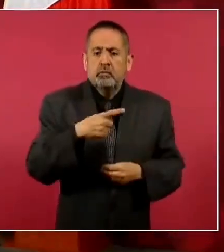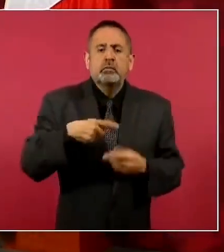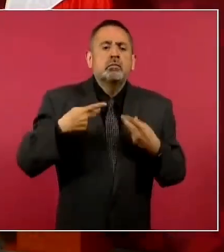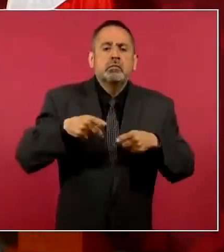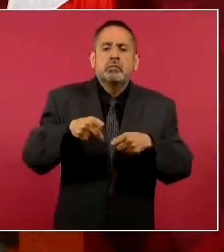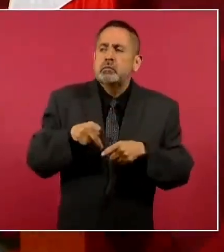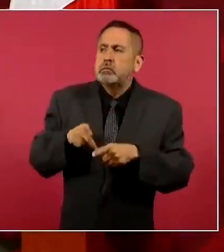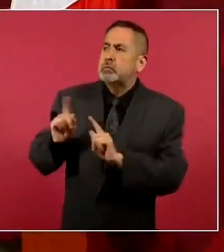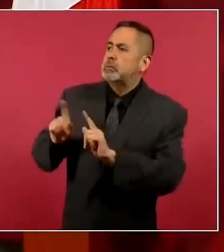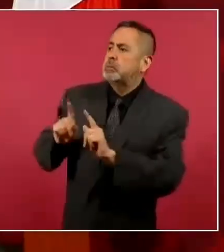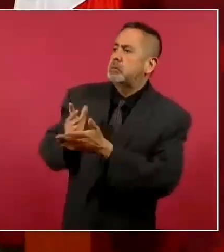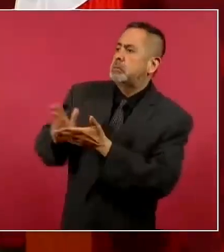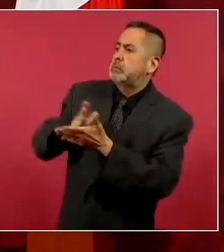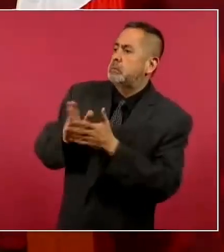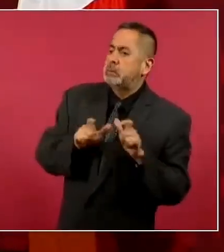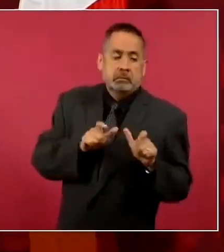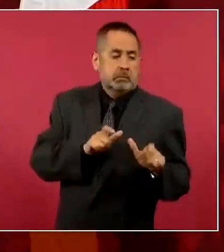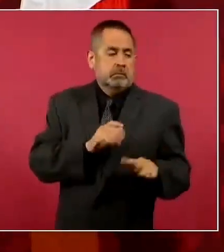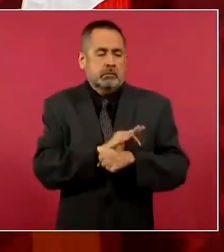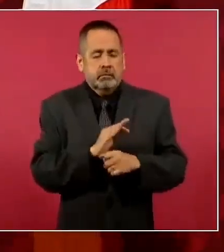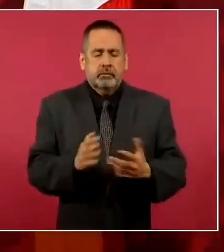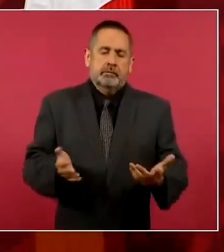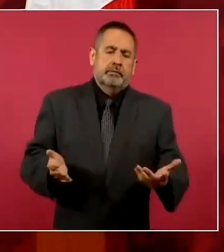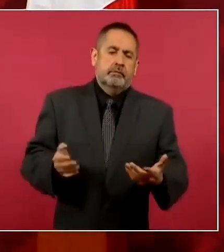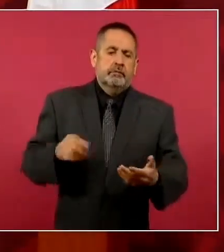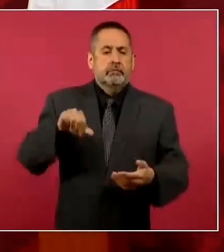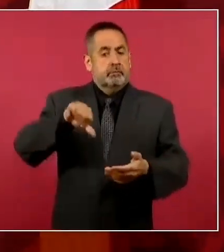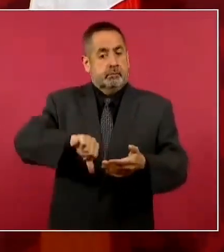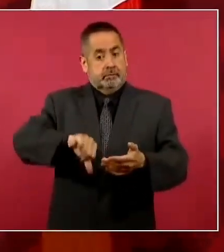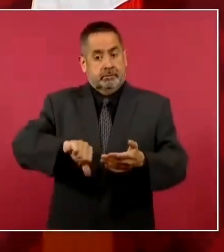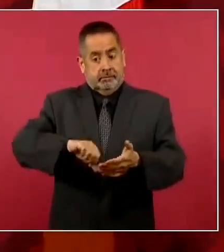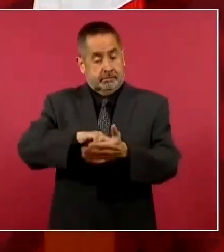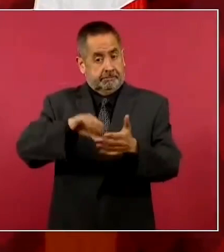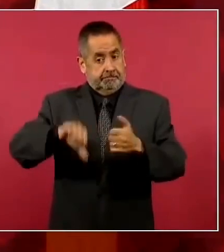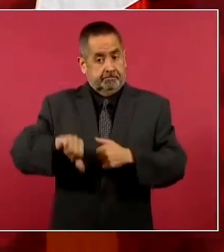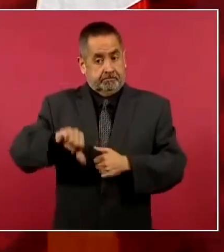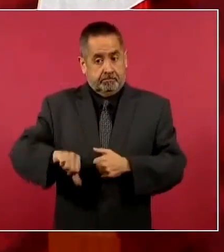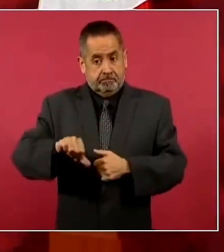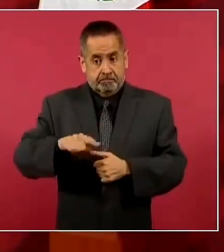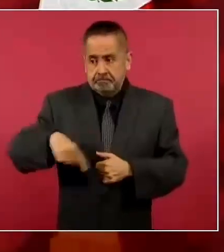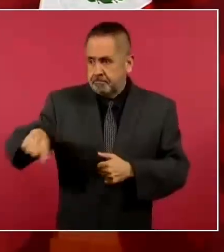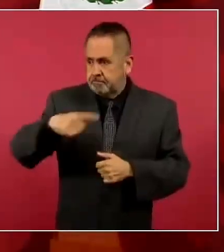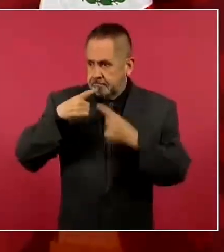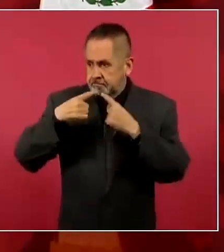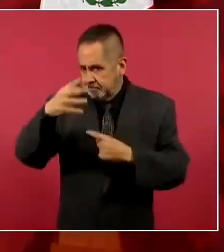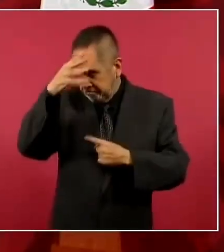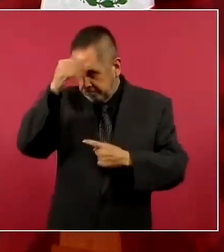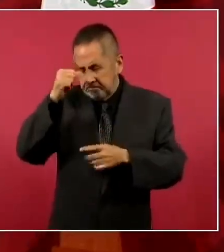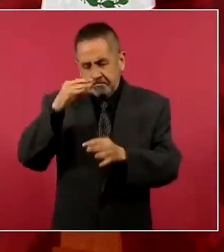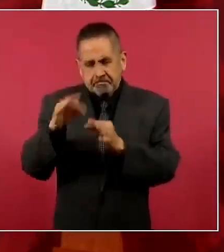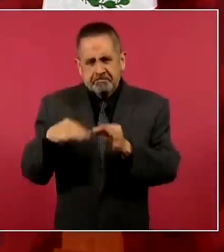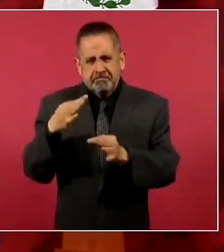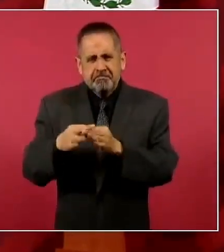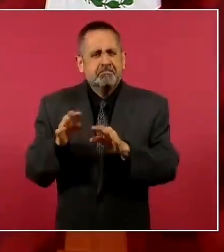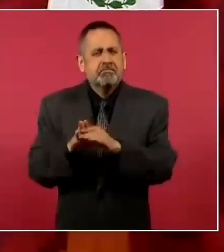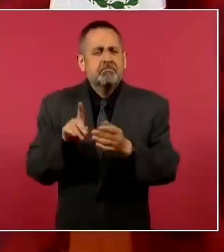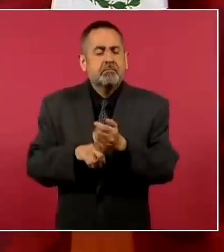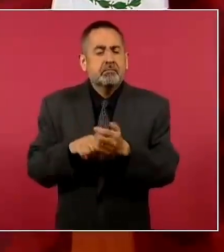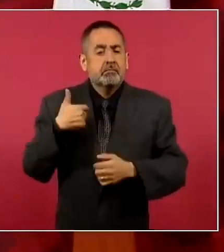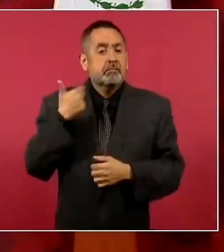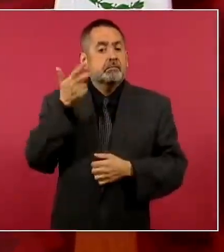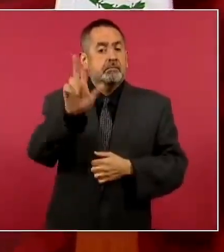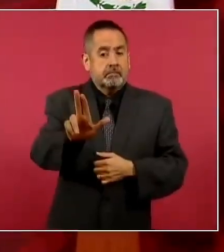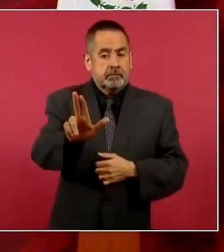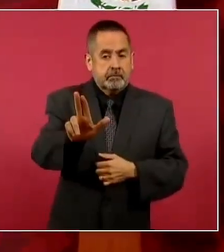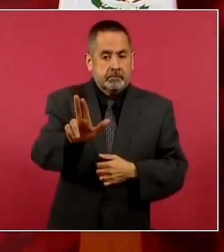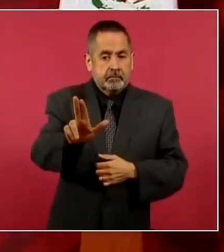precisamente hoy se acordó que el martes próximo,